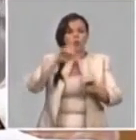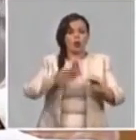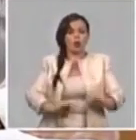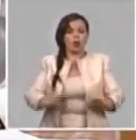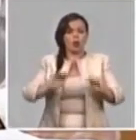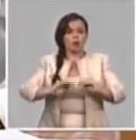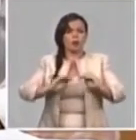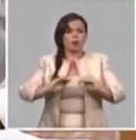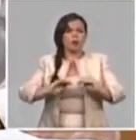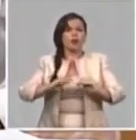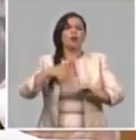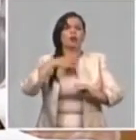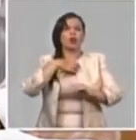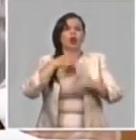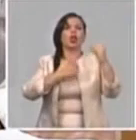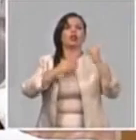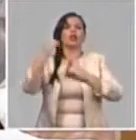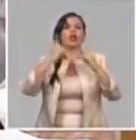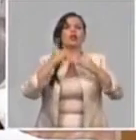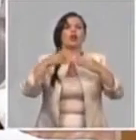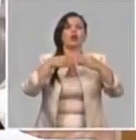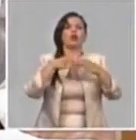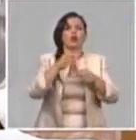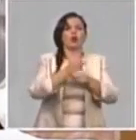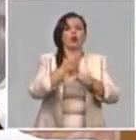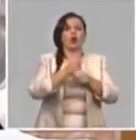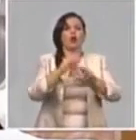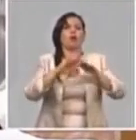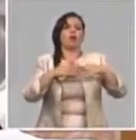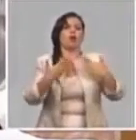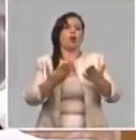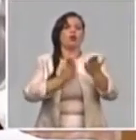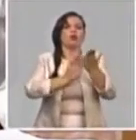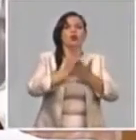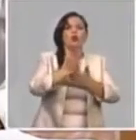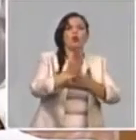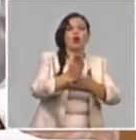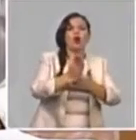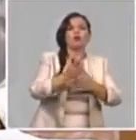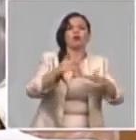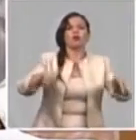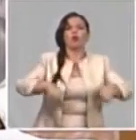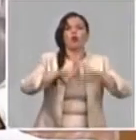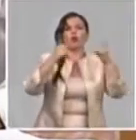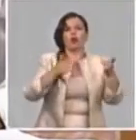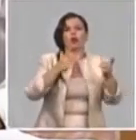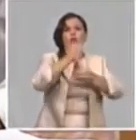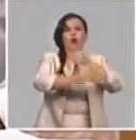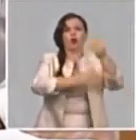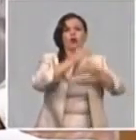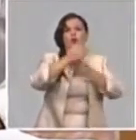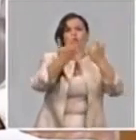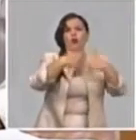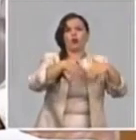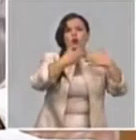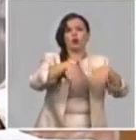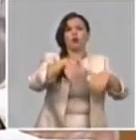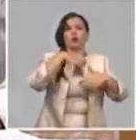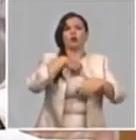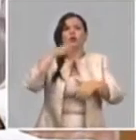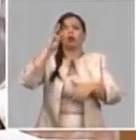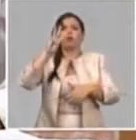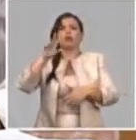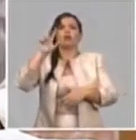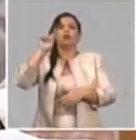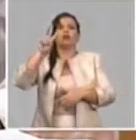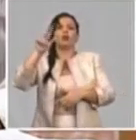buscado alternativas entre los propios colectivos de trabajo para que se siga asegurando el proceso productivo. Tenemos en la industria 3.910 trabajadores de